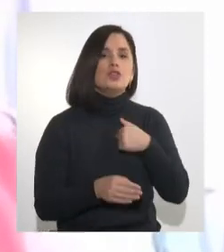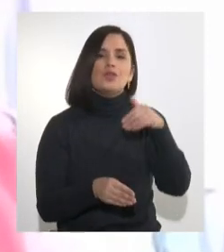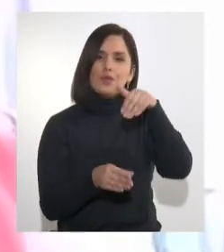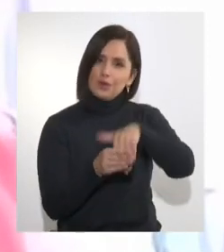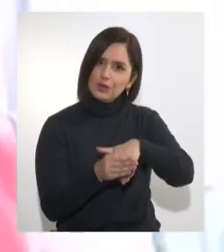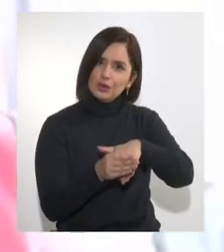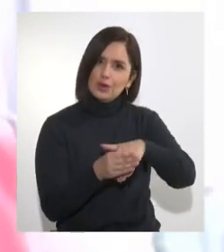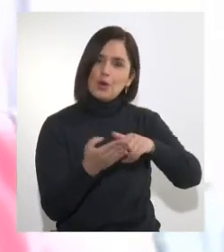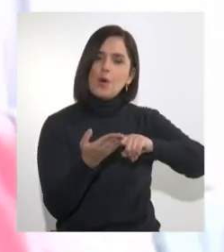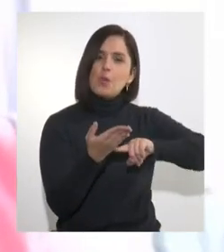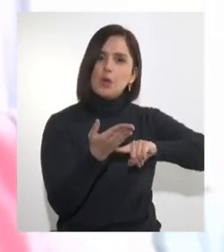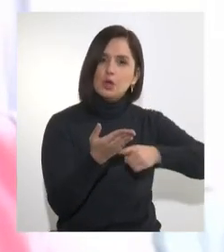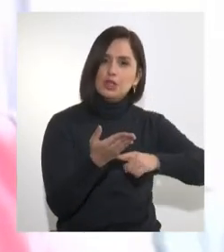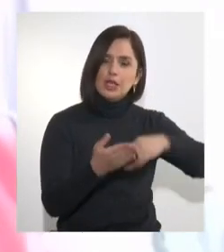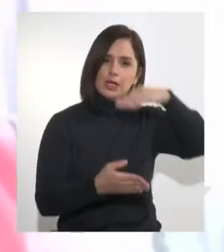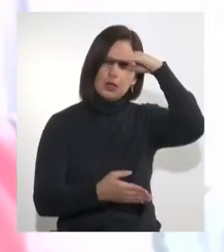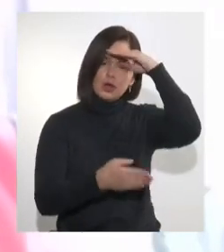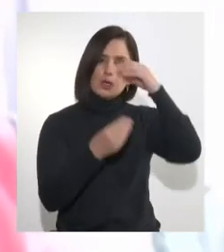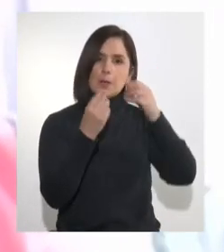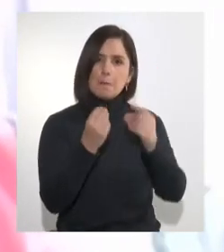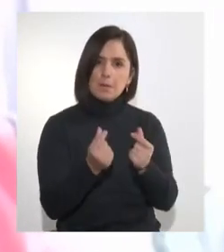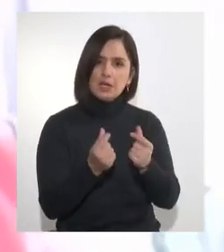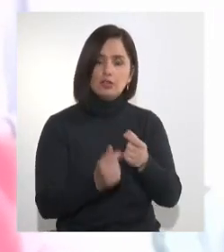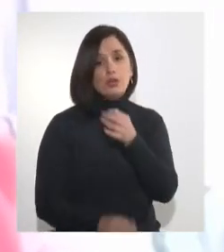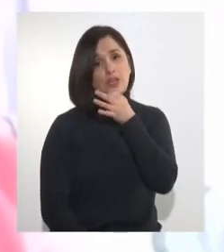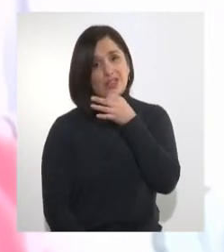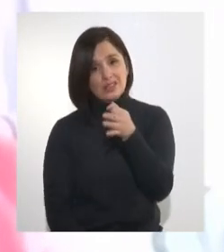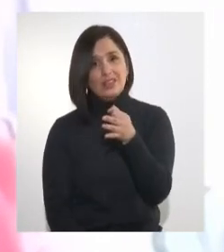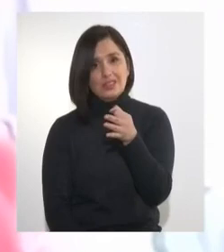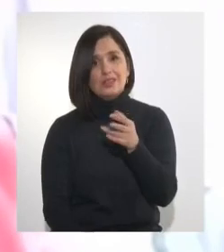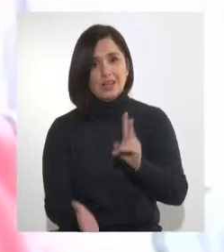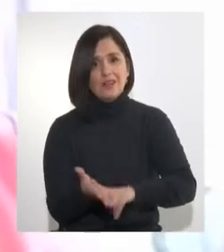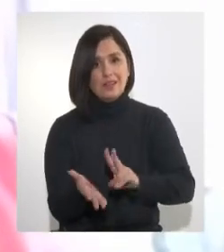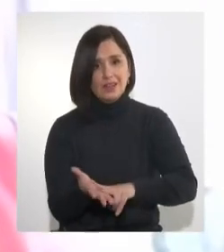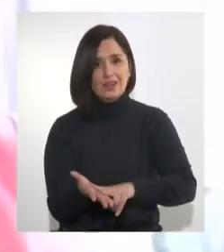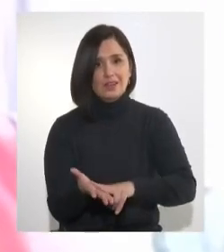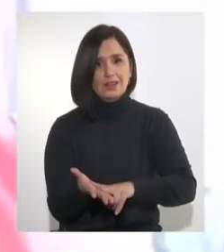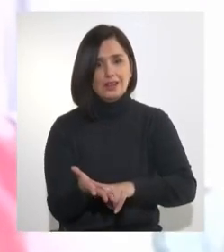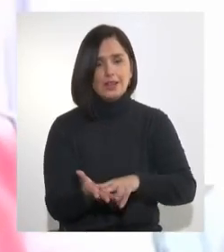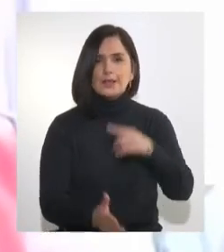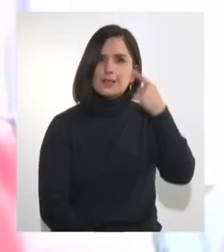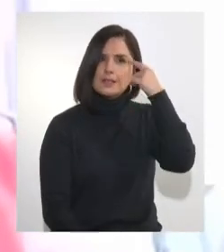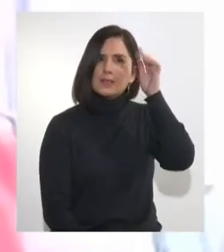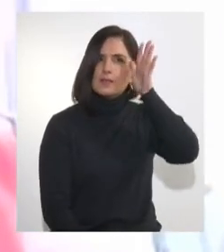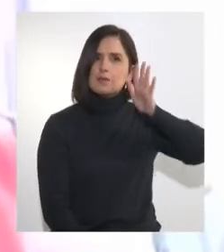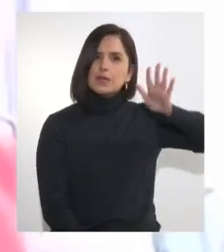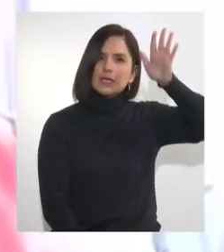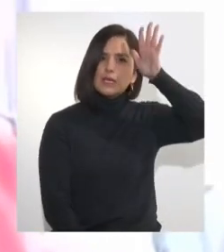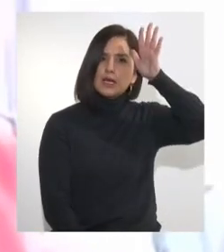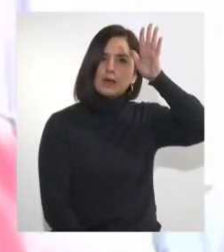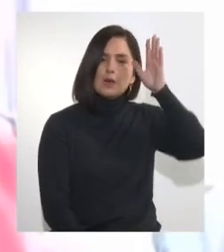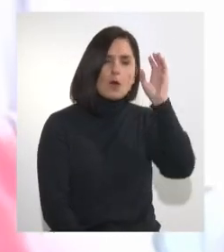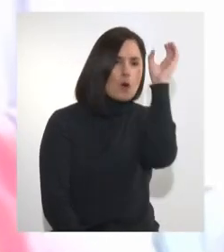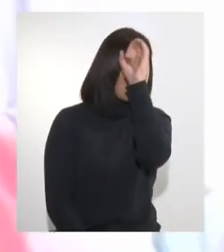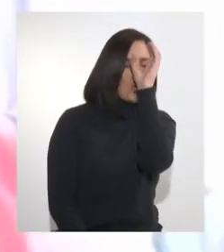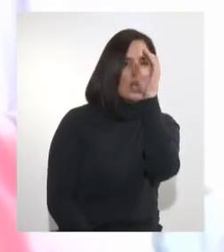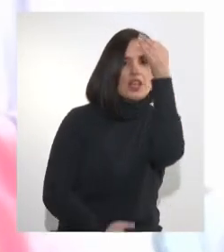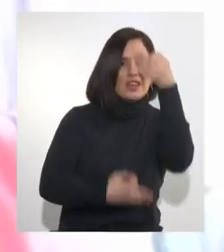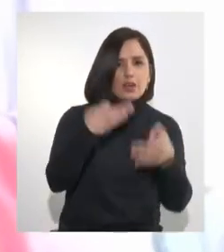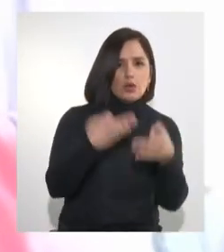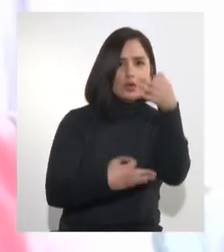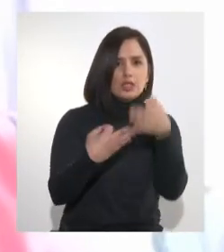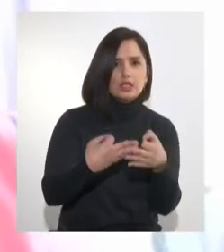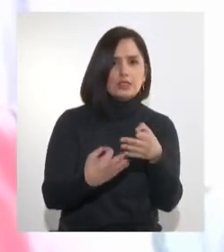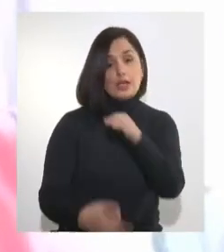los técnicos y expertos que han tenido la honestidad intelectual de imaginar caminos de justicia, de decirles al